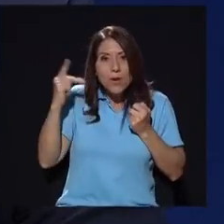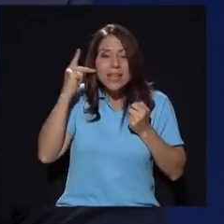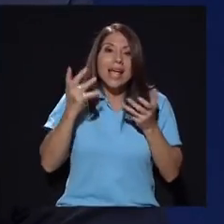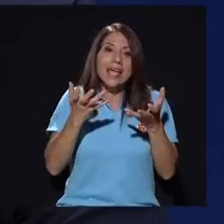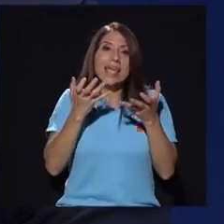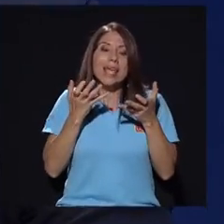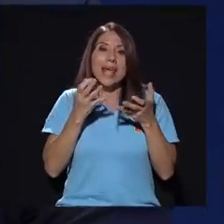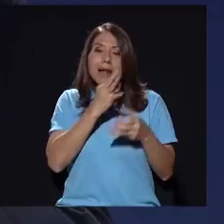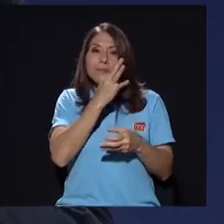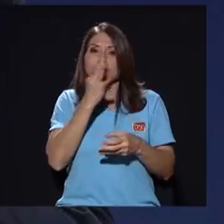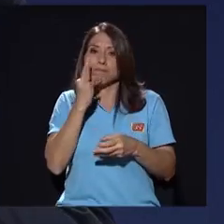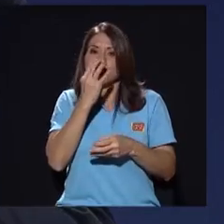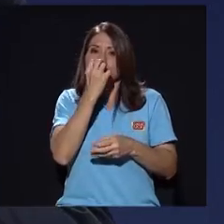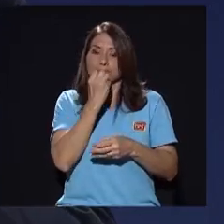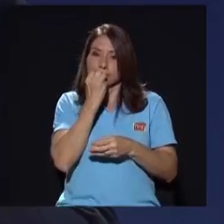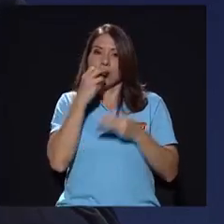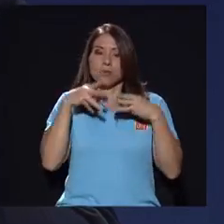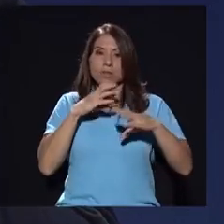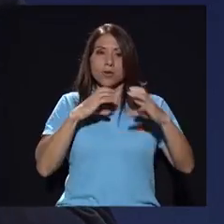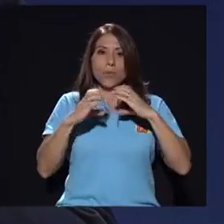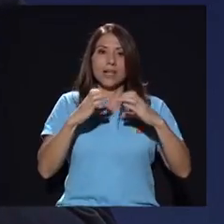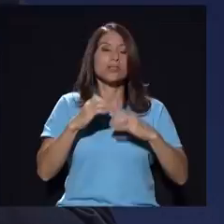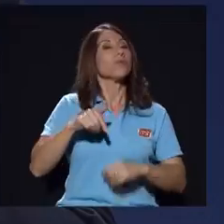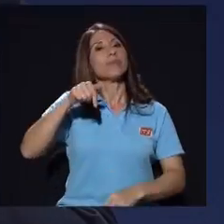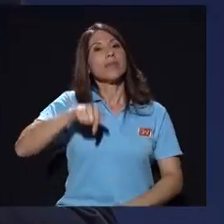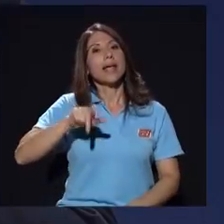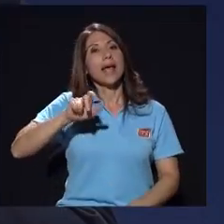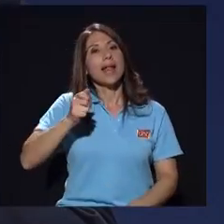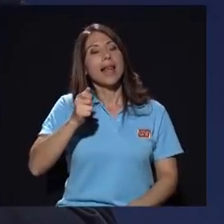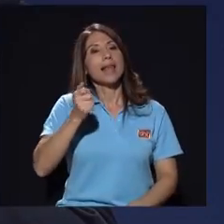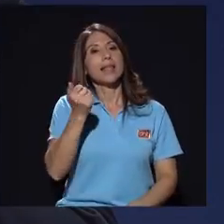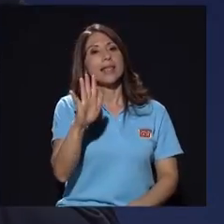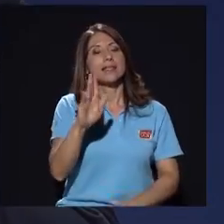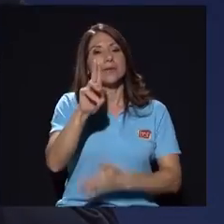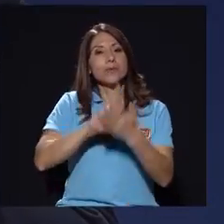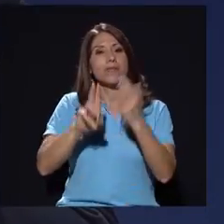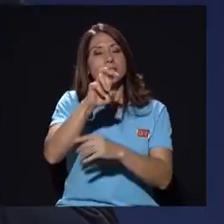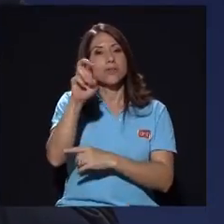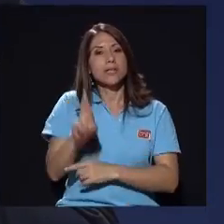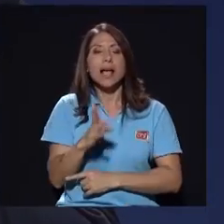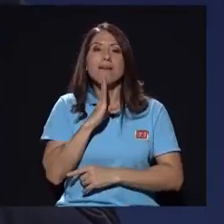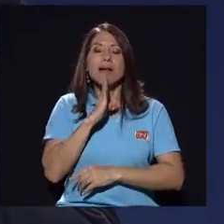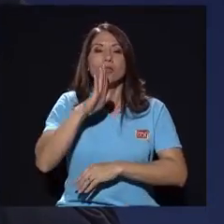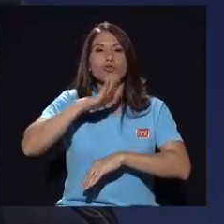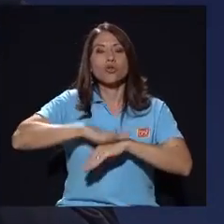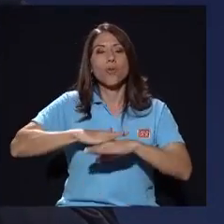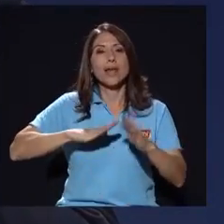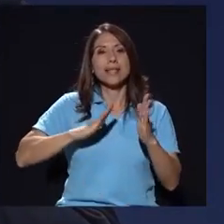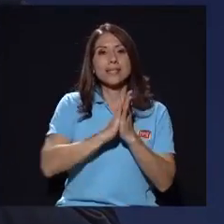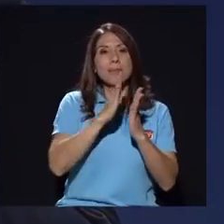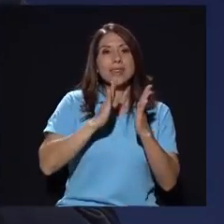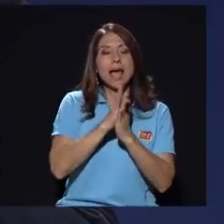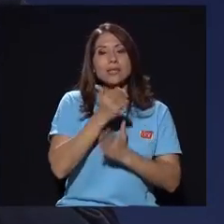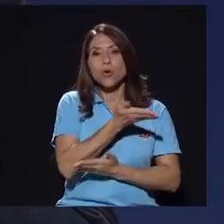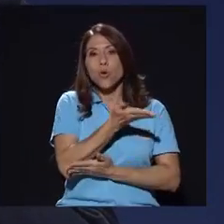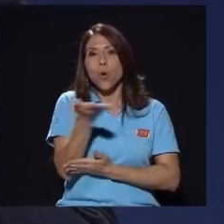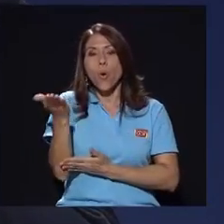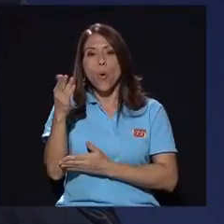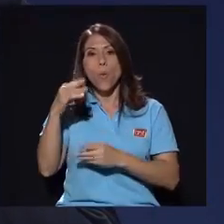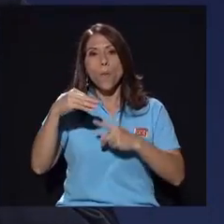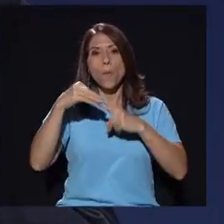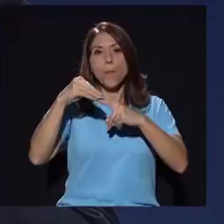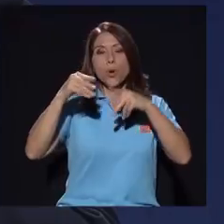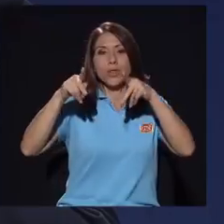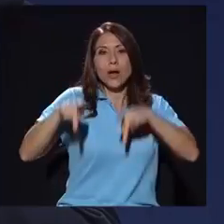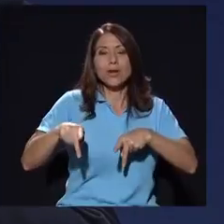medios de comunicación estamos en canal universidad de costa rica canal 15 hablando sobre el cementazo con quienes son los protagonistas